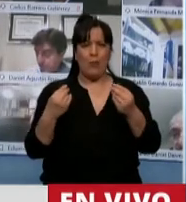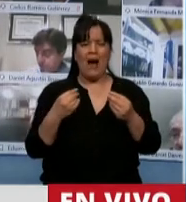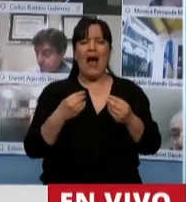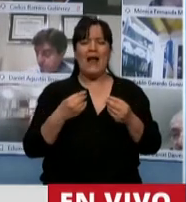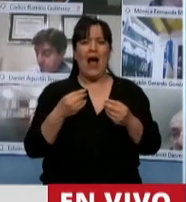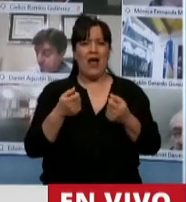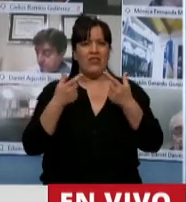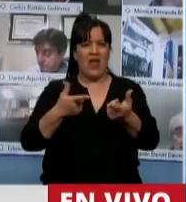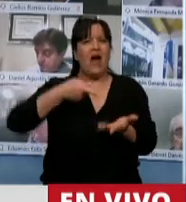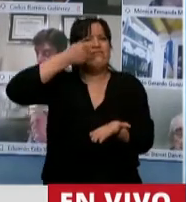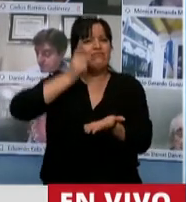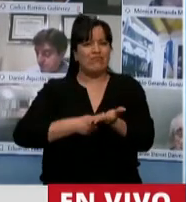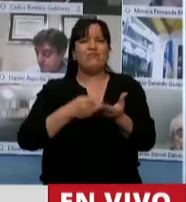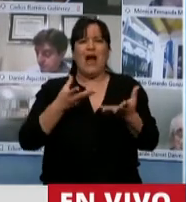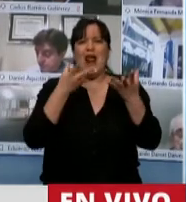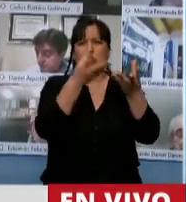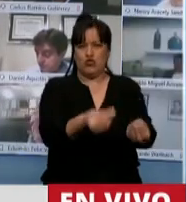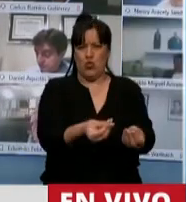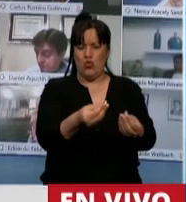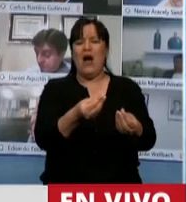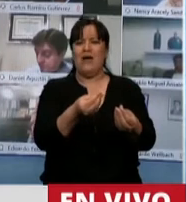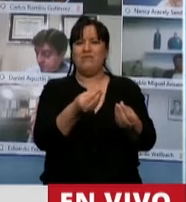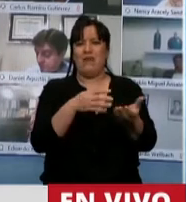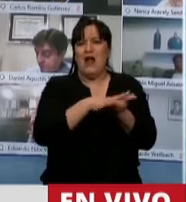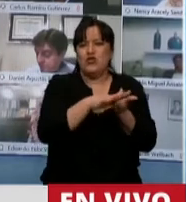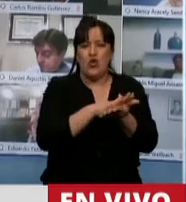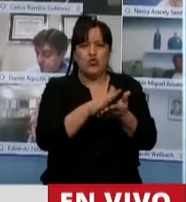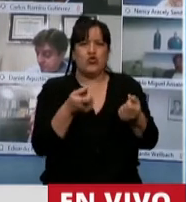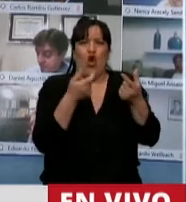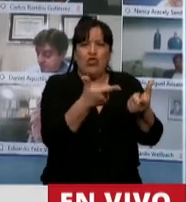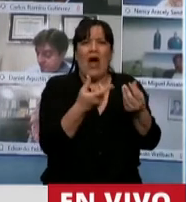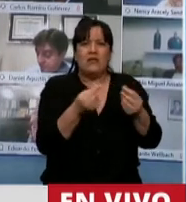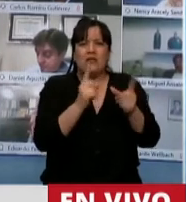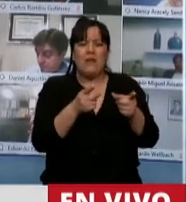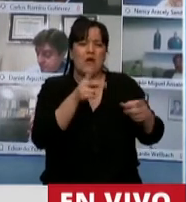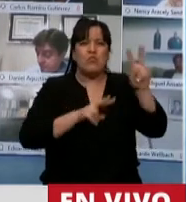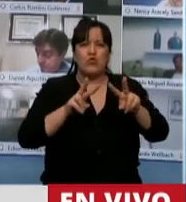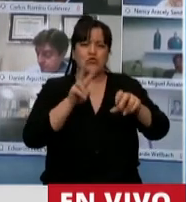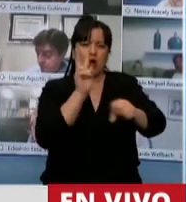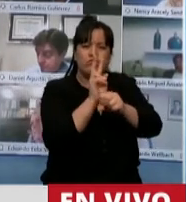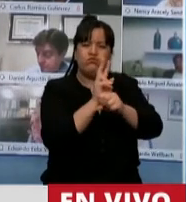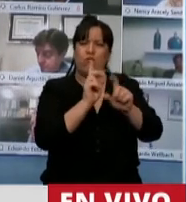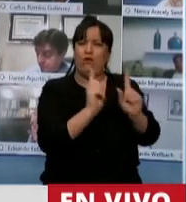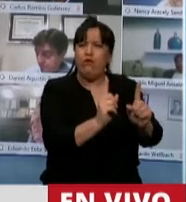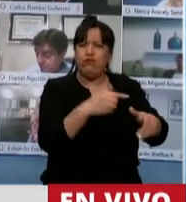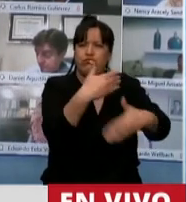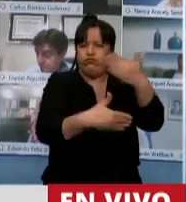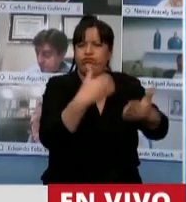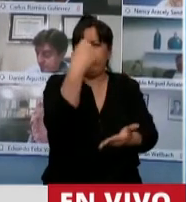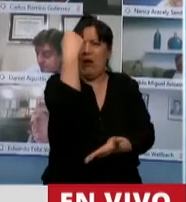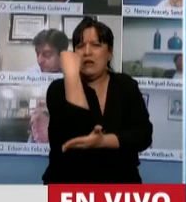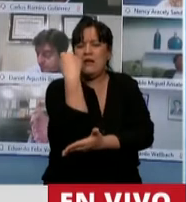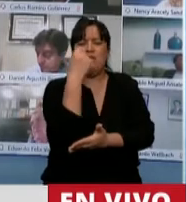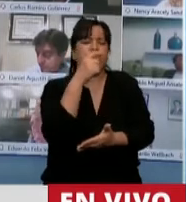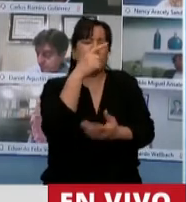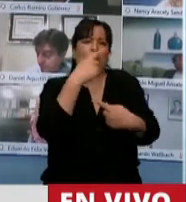medidas de salvataje, de reparación, de sostenimiento y de reactivación de todo el entramado de